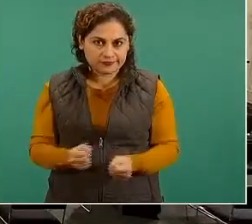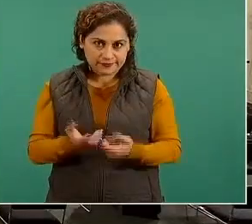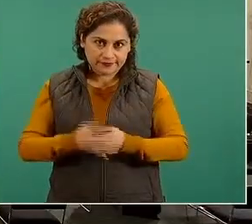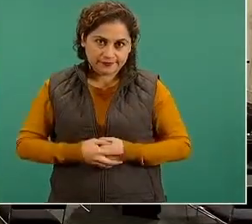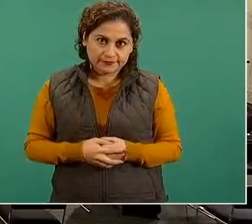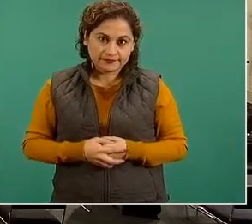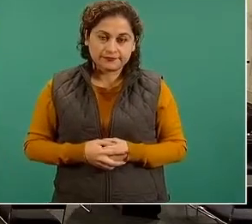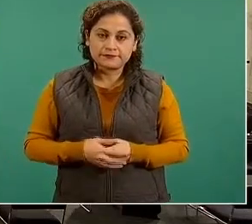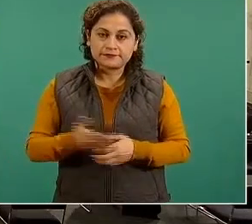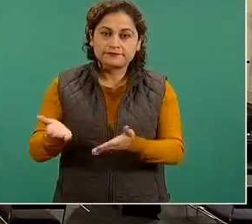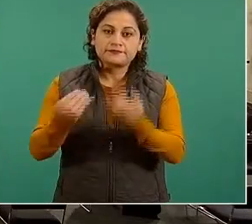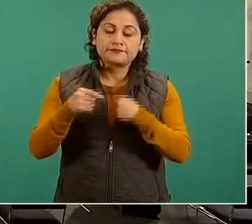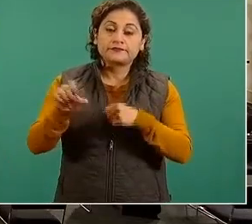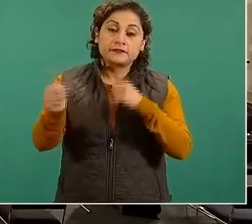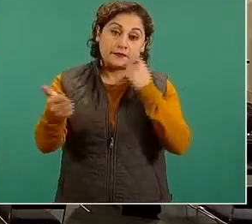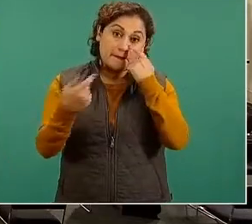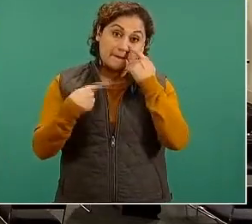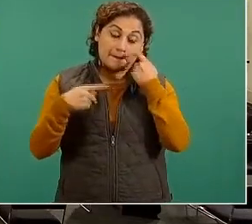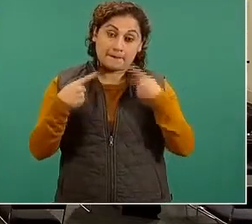Adelante, por favor.